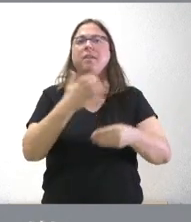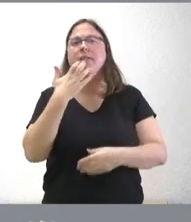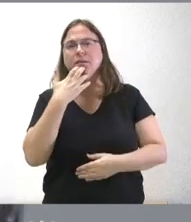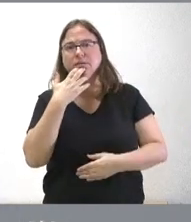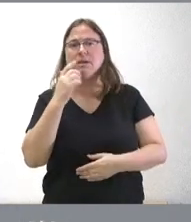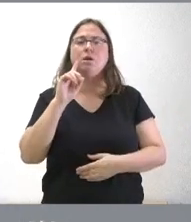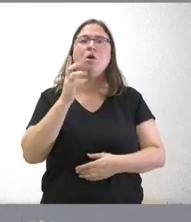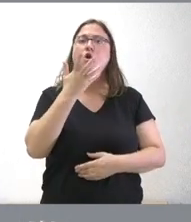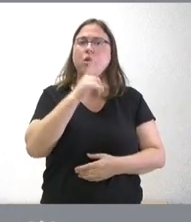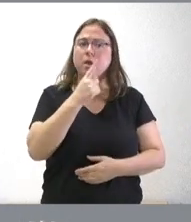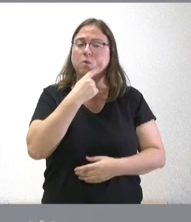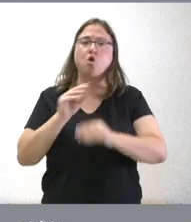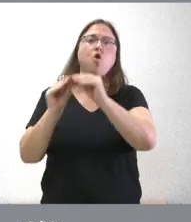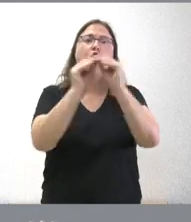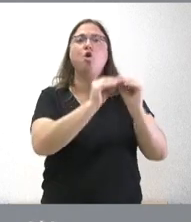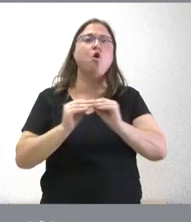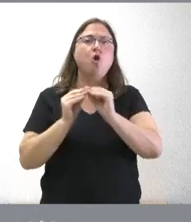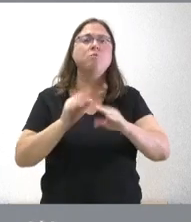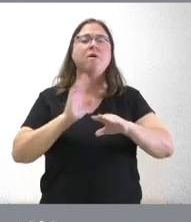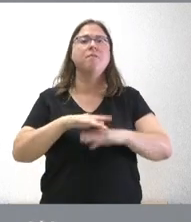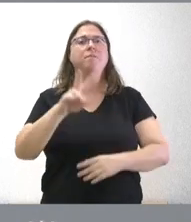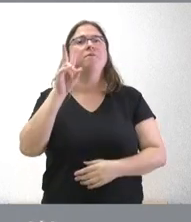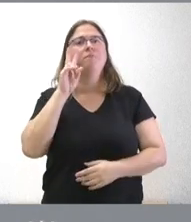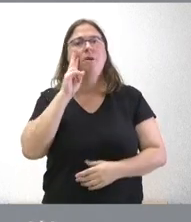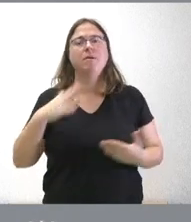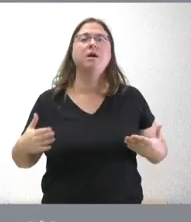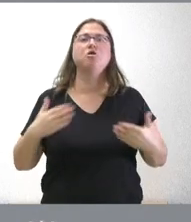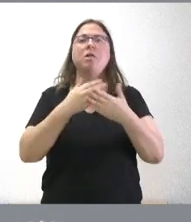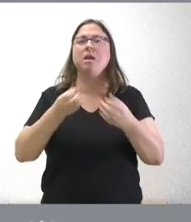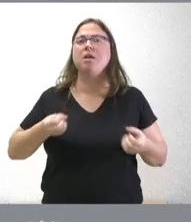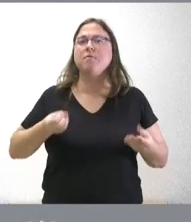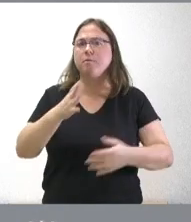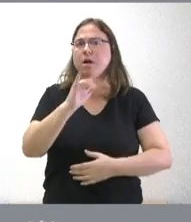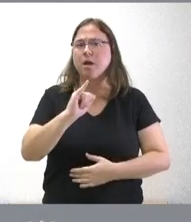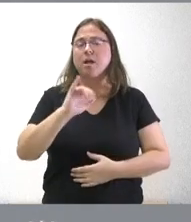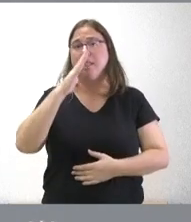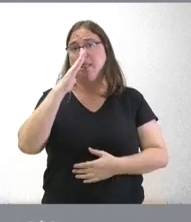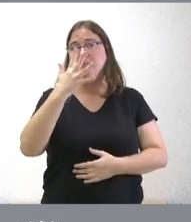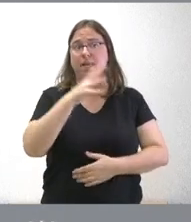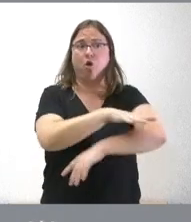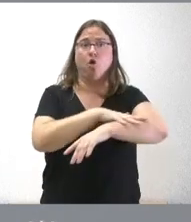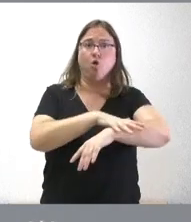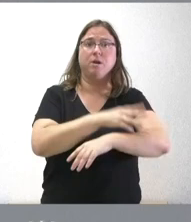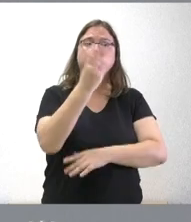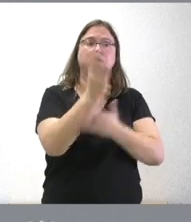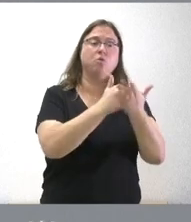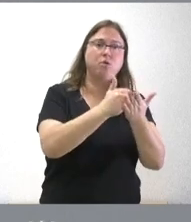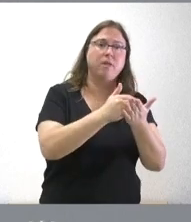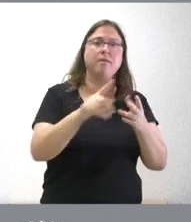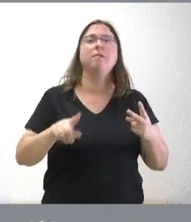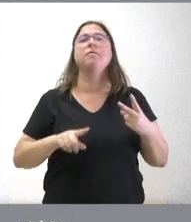lo conozcamos? ponerlo en común y ver si con toda la información disponible entre esas cinco Administraciones tres comunidades autónomas